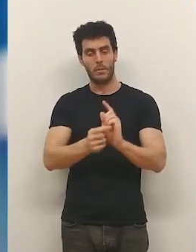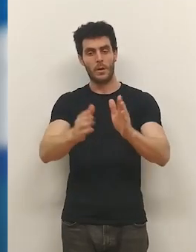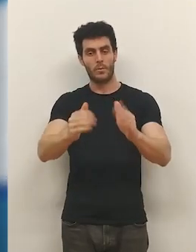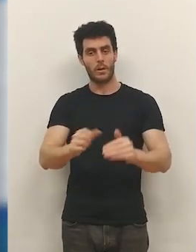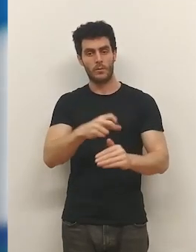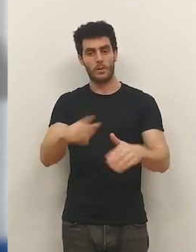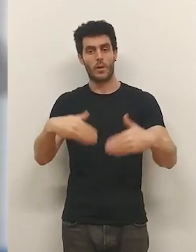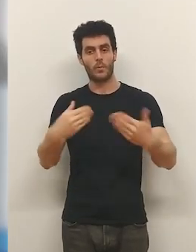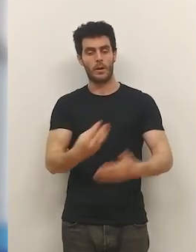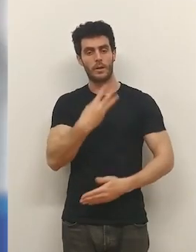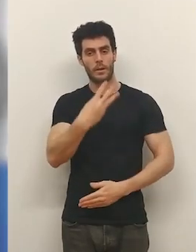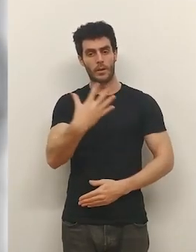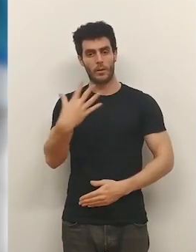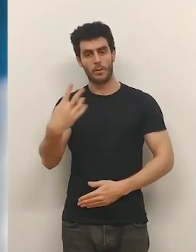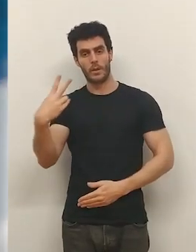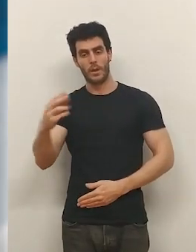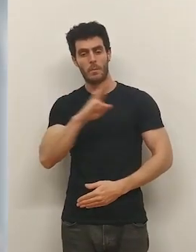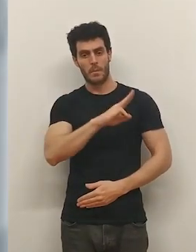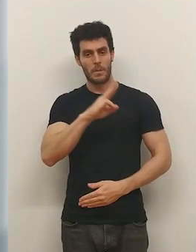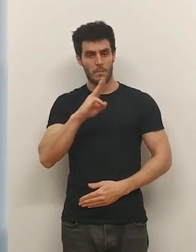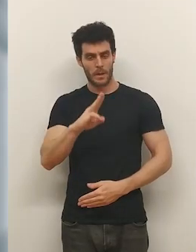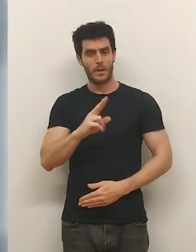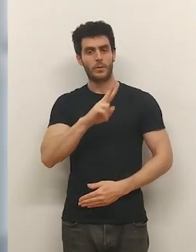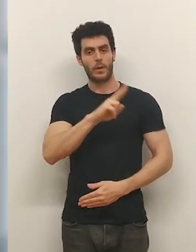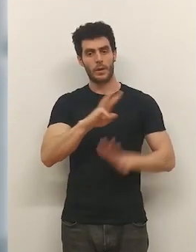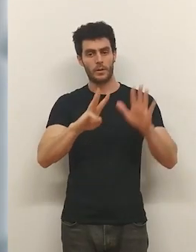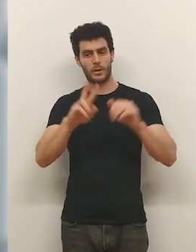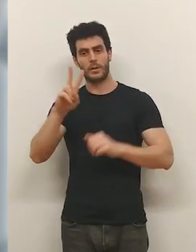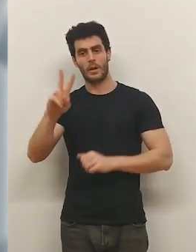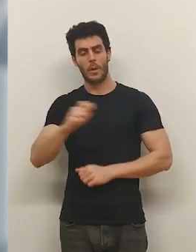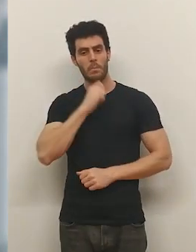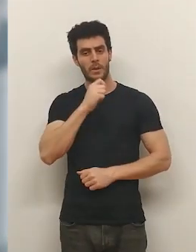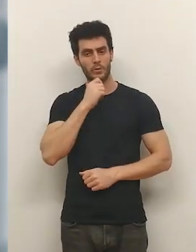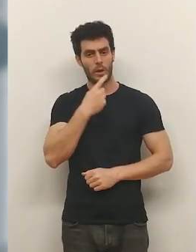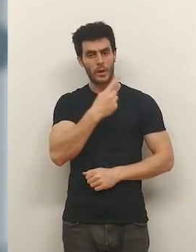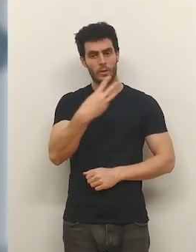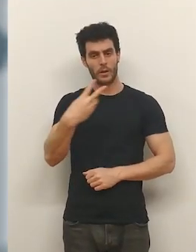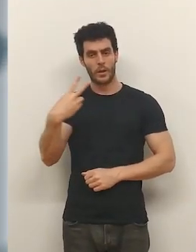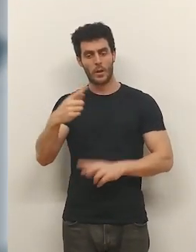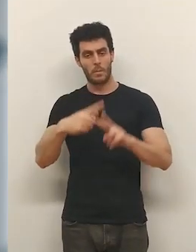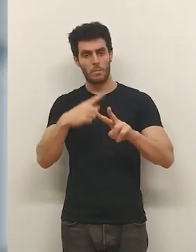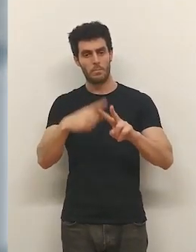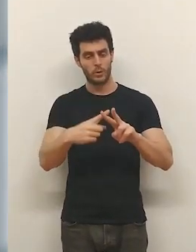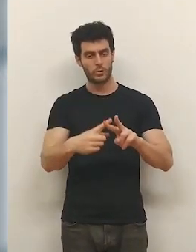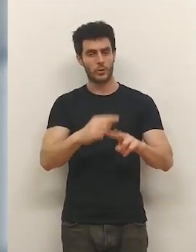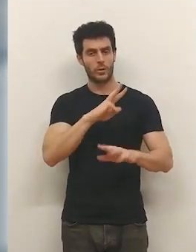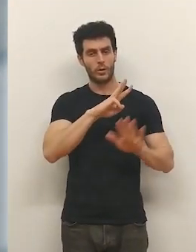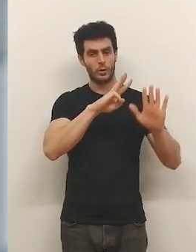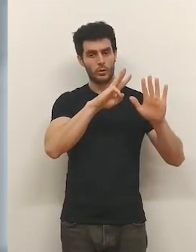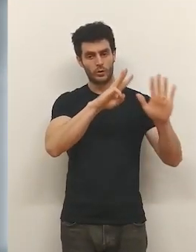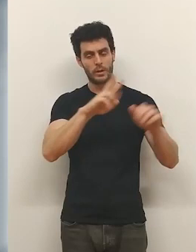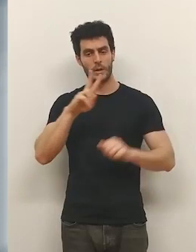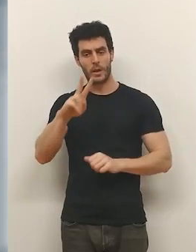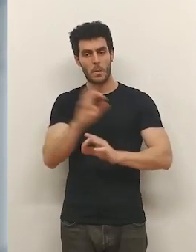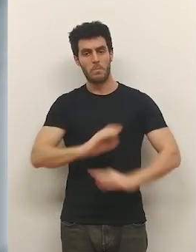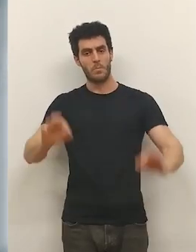cambios y queda así. 352 para el Partido Popular, 282 para el PSOE... ...132 para Vox y 82 para